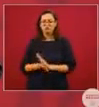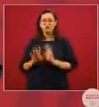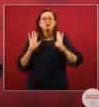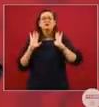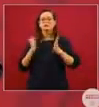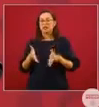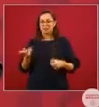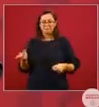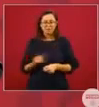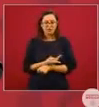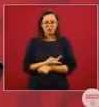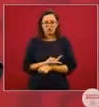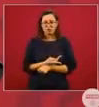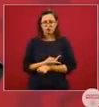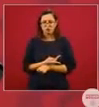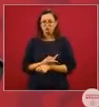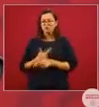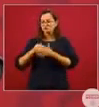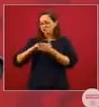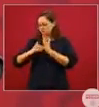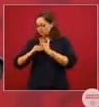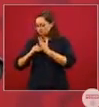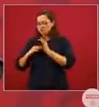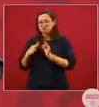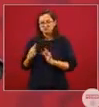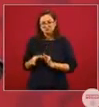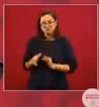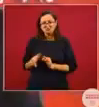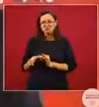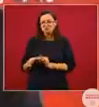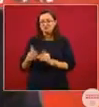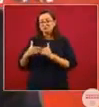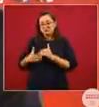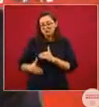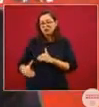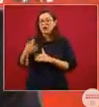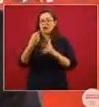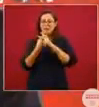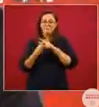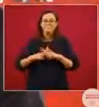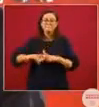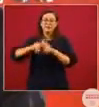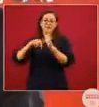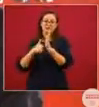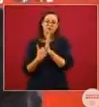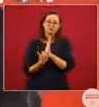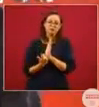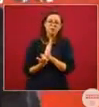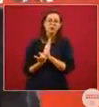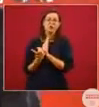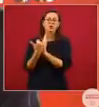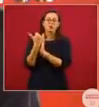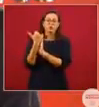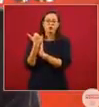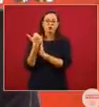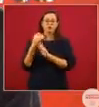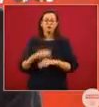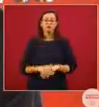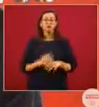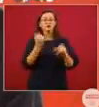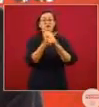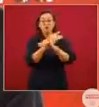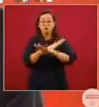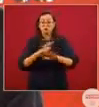y que funcionó la estrategia y que ya nos estamos recuperando. Que los datos son